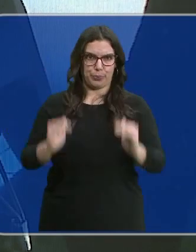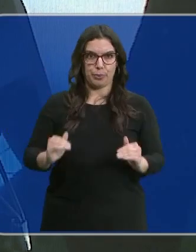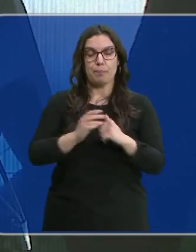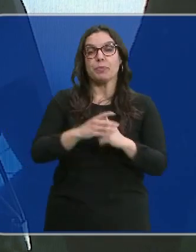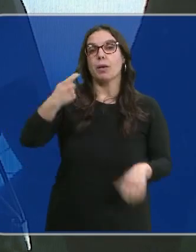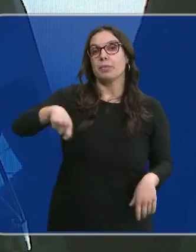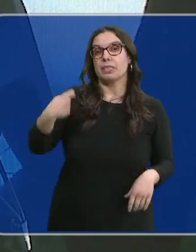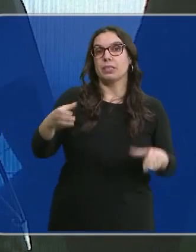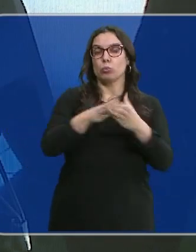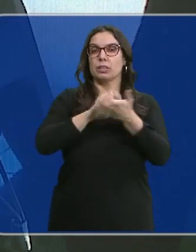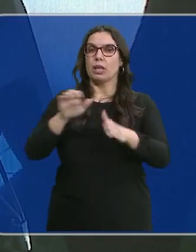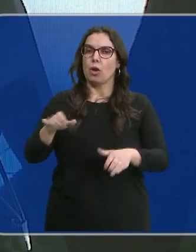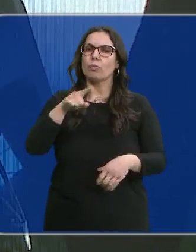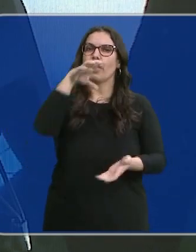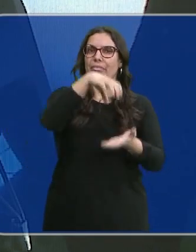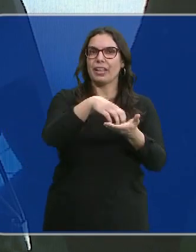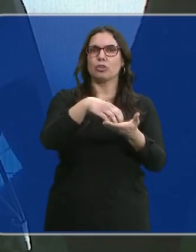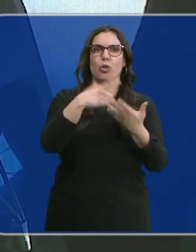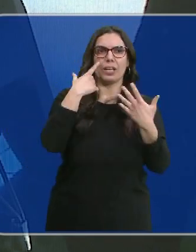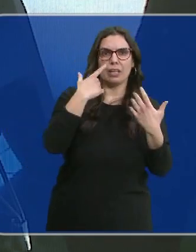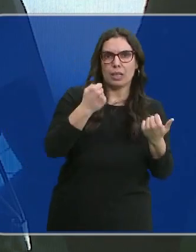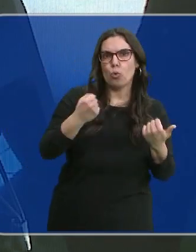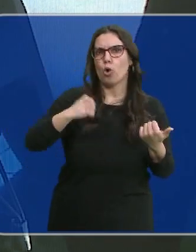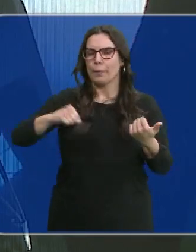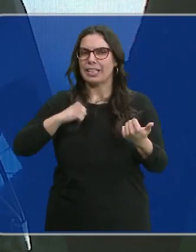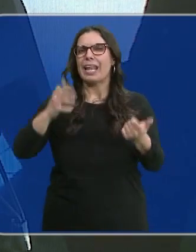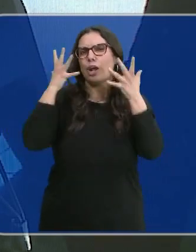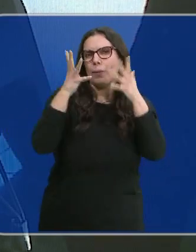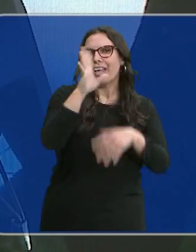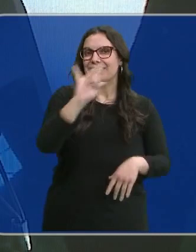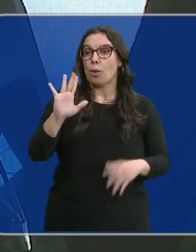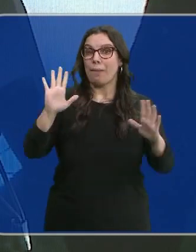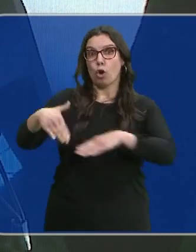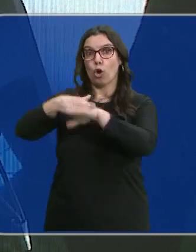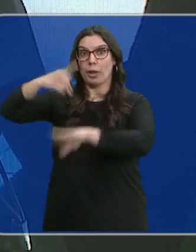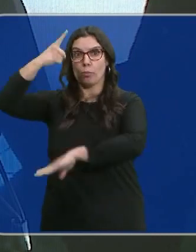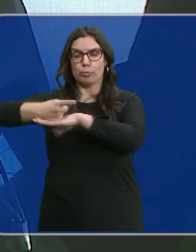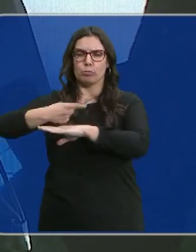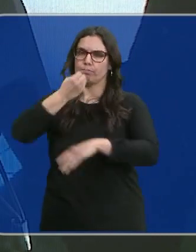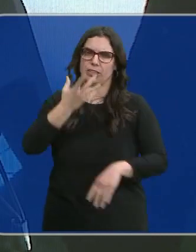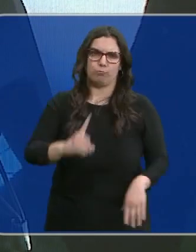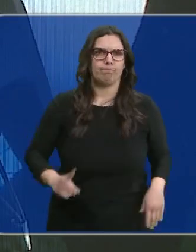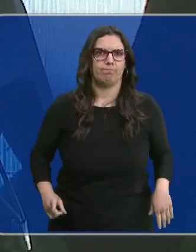Para el presidente de la Junta es recomendable en los centros sanitarios, pero critica la decisión del Gobierno de imponer su uso.